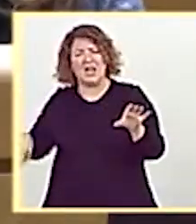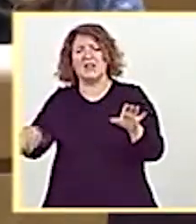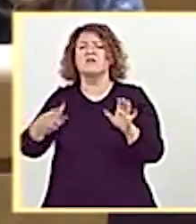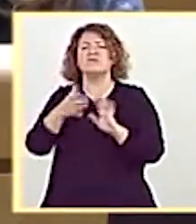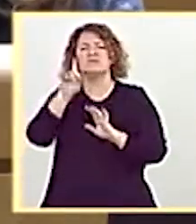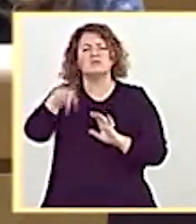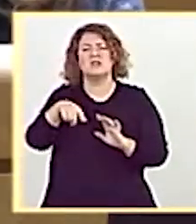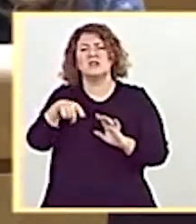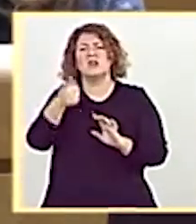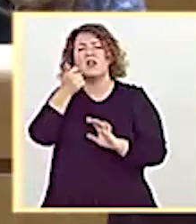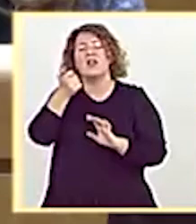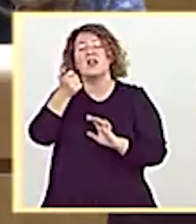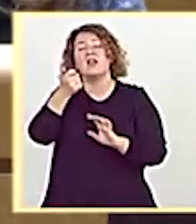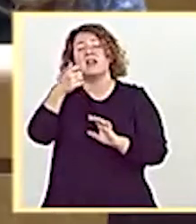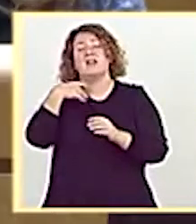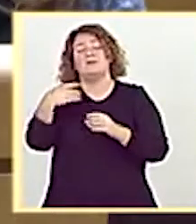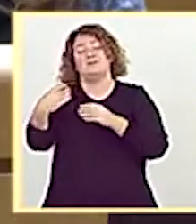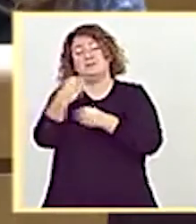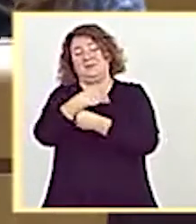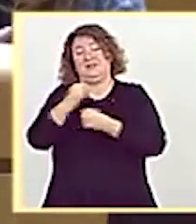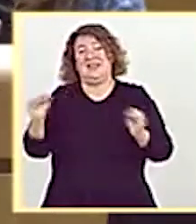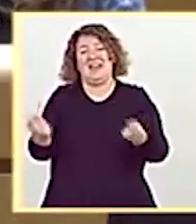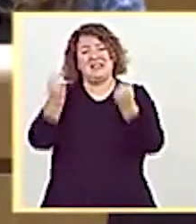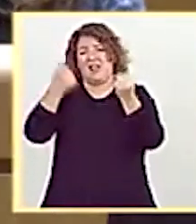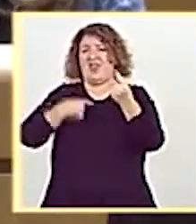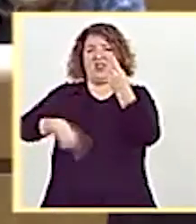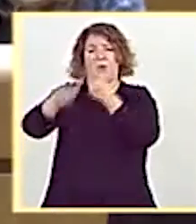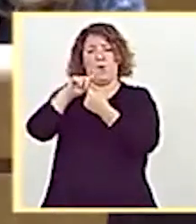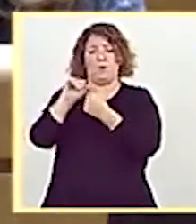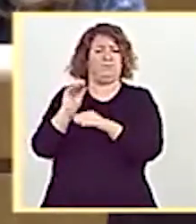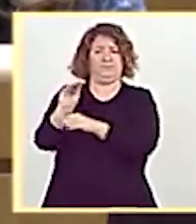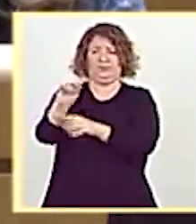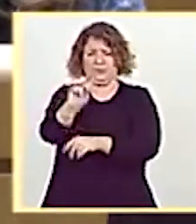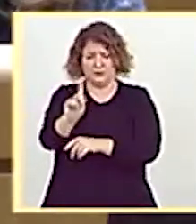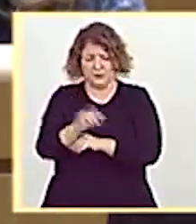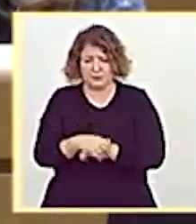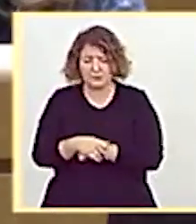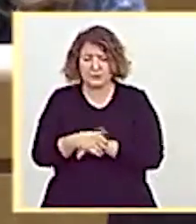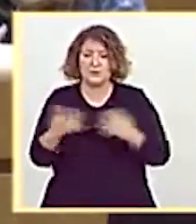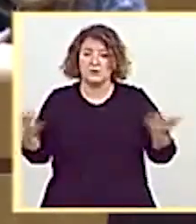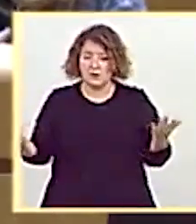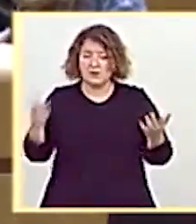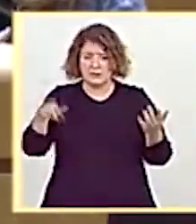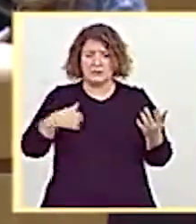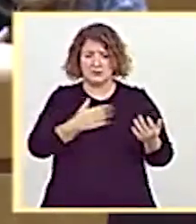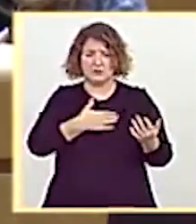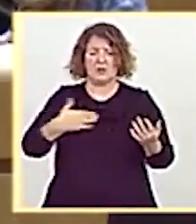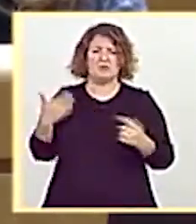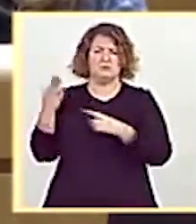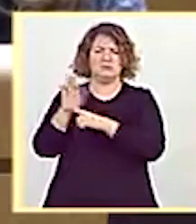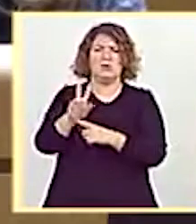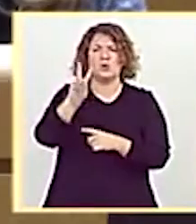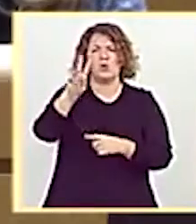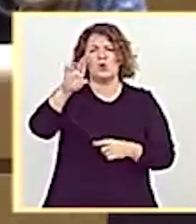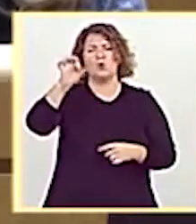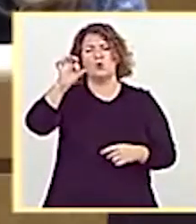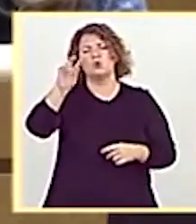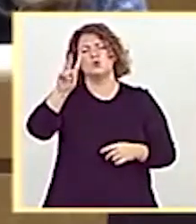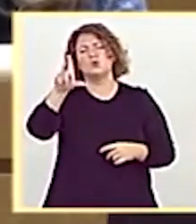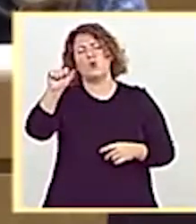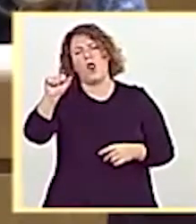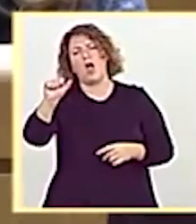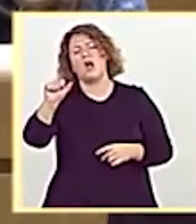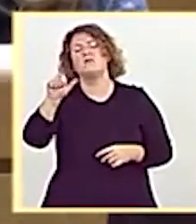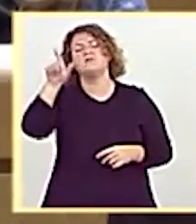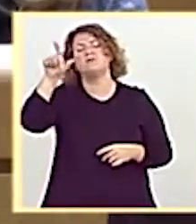los fondos del rescate europeo. Como le decía, le hemos puesto frente al espejo también la señora Úrsula von der Leyen, que acaba